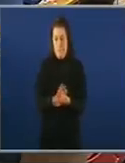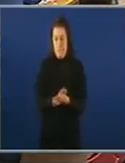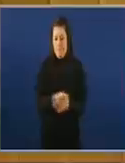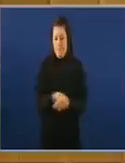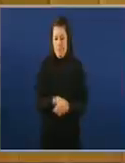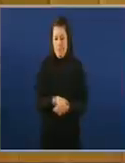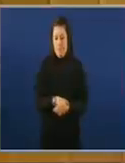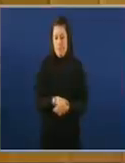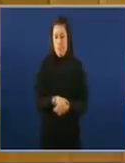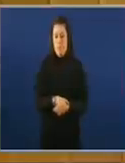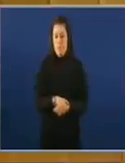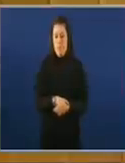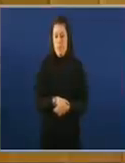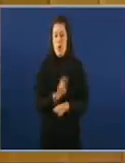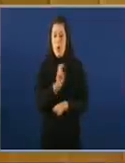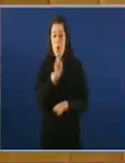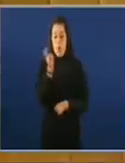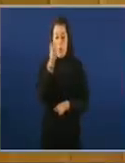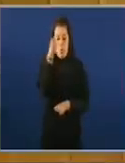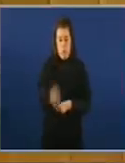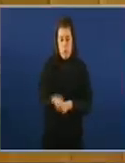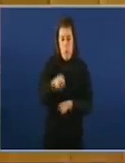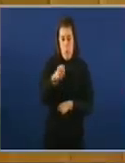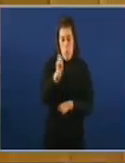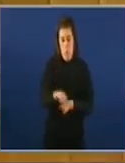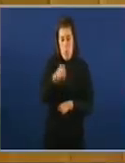Outro Outro suiz Outro suiz